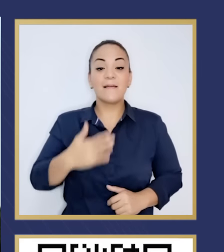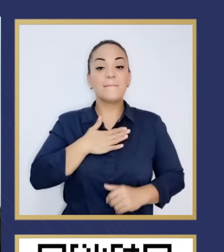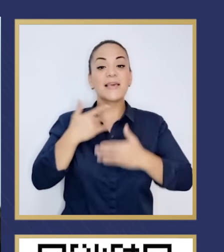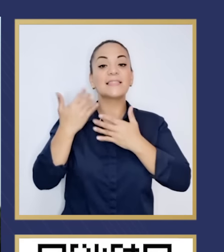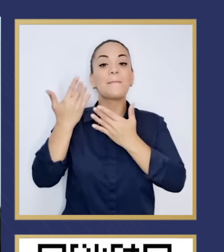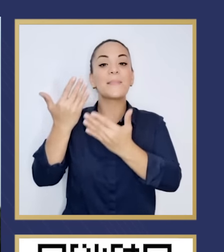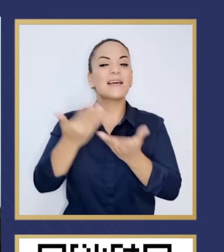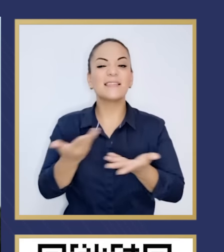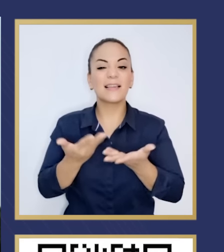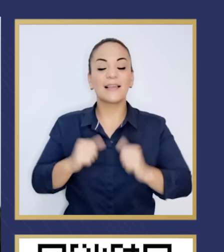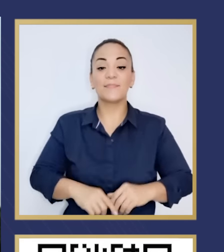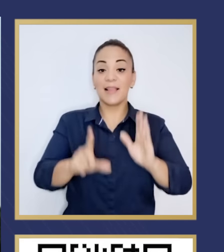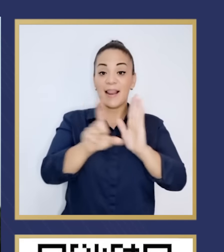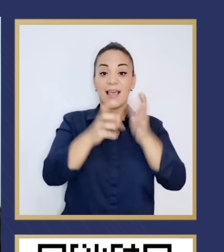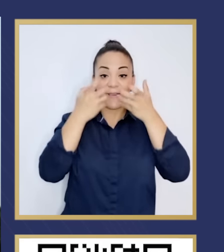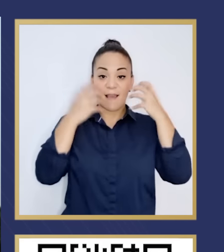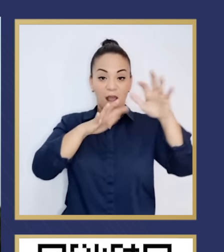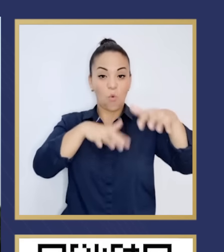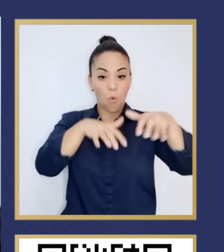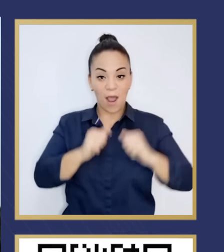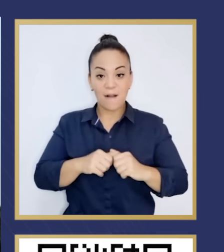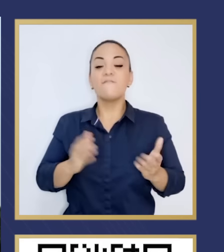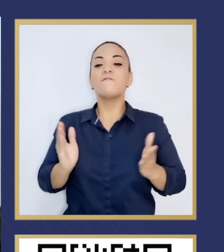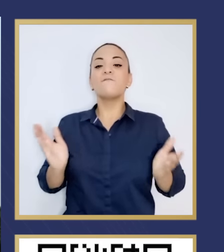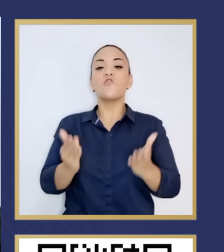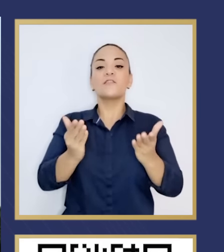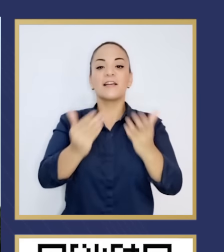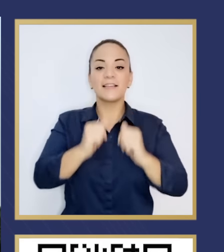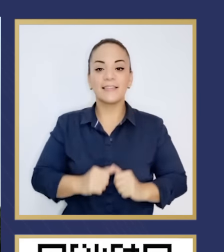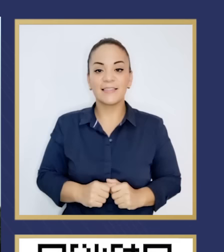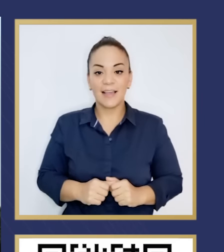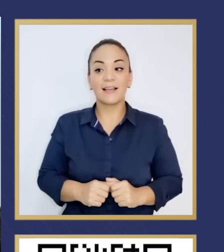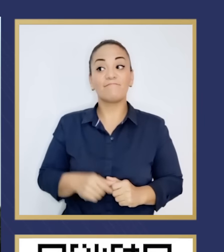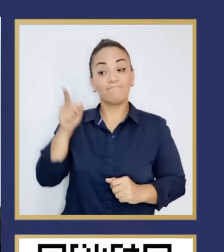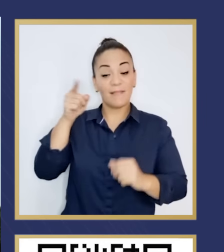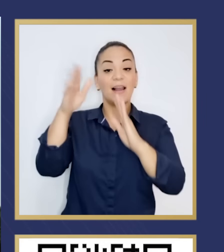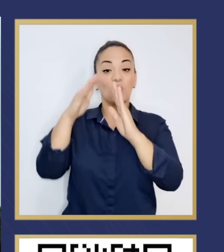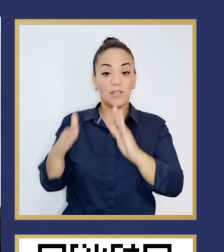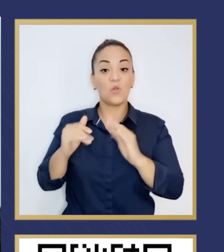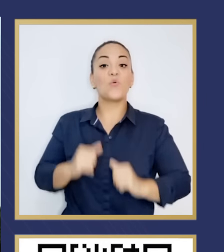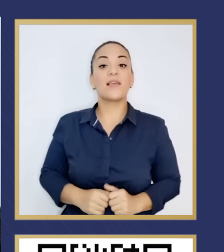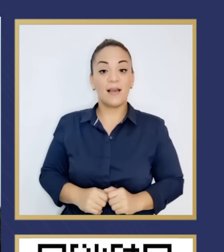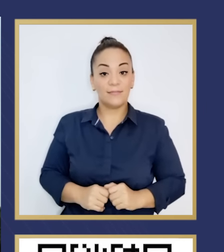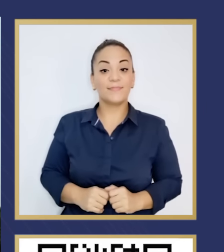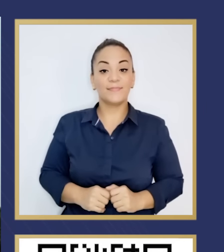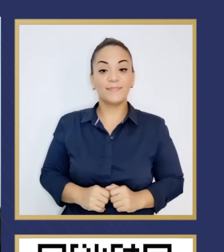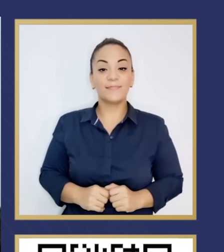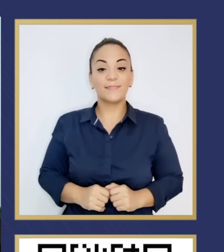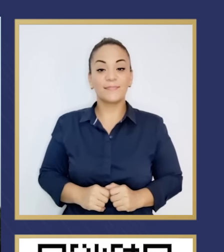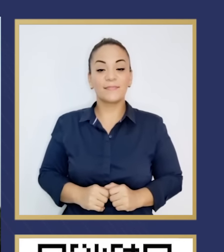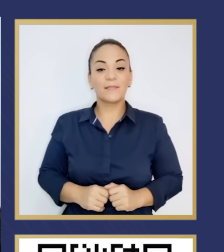es que la ley Jaguar va a fortalecer a la Contraloría General de la República